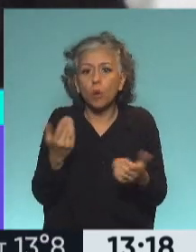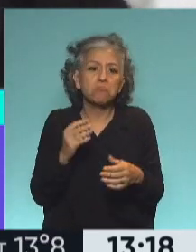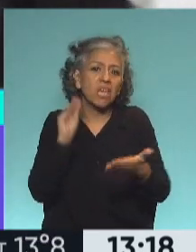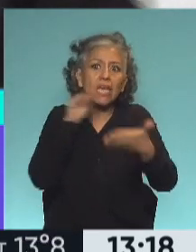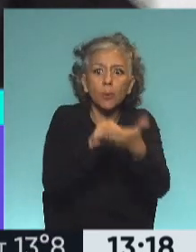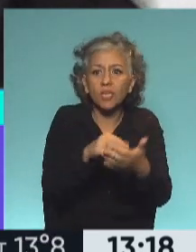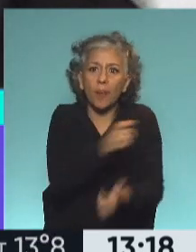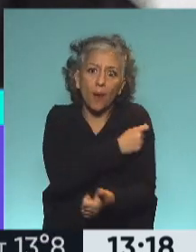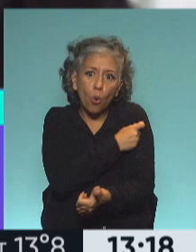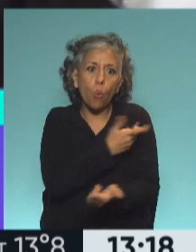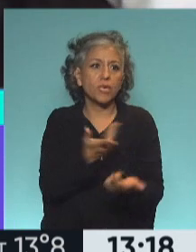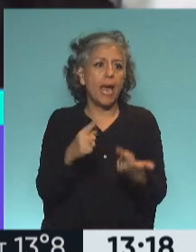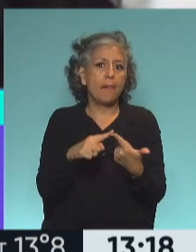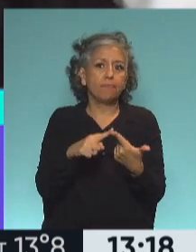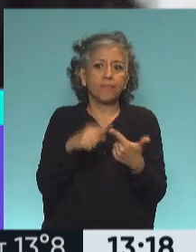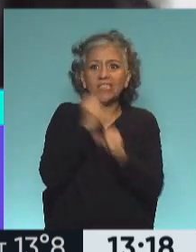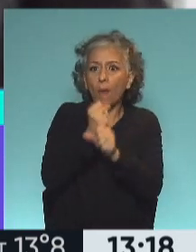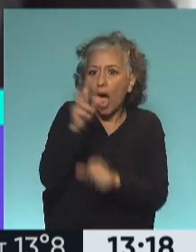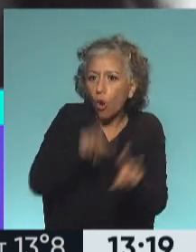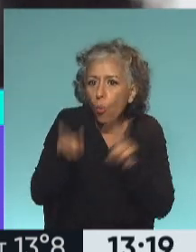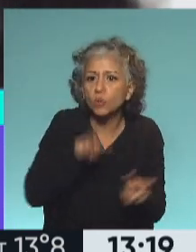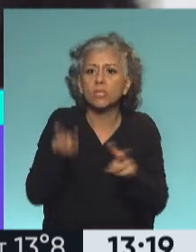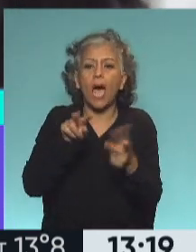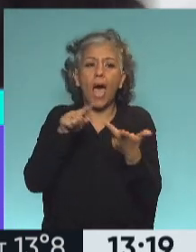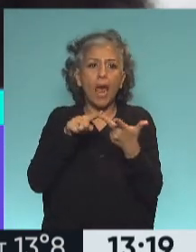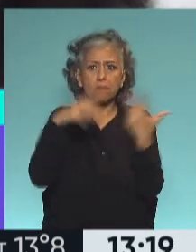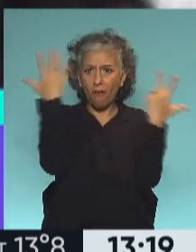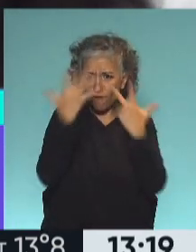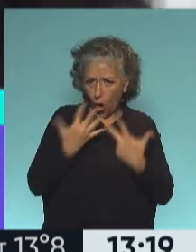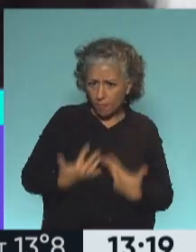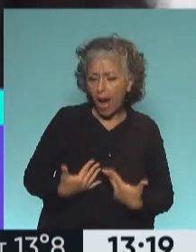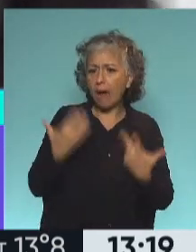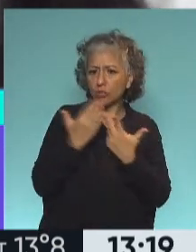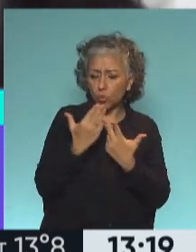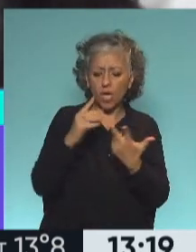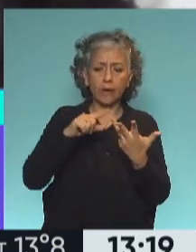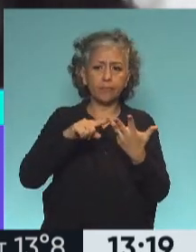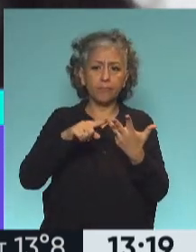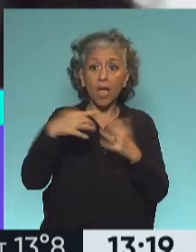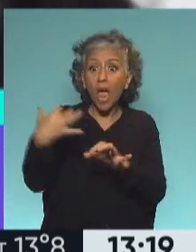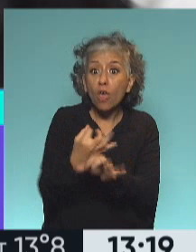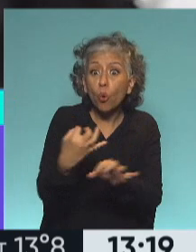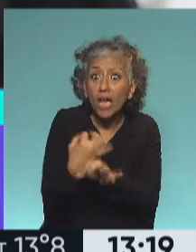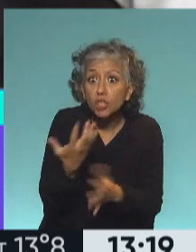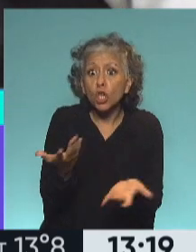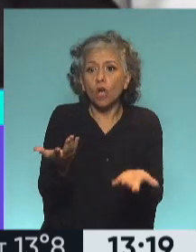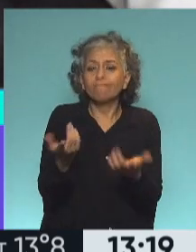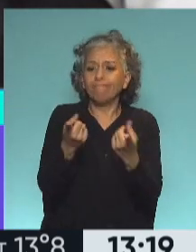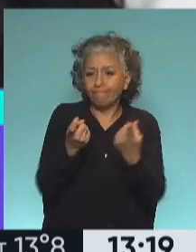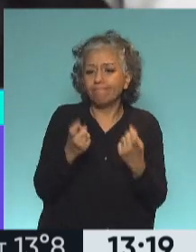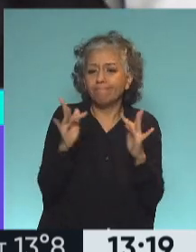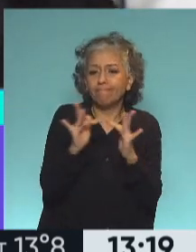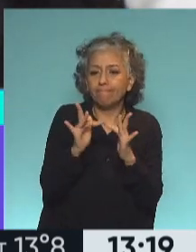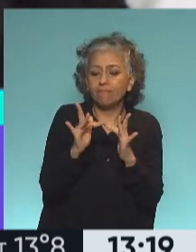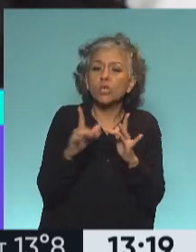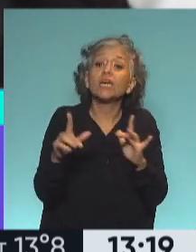vacunarse, para buscar un trabajo, para formarse, para acceder a la educación. Nuestro país cuenta